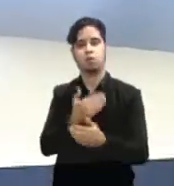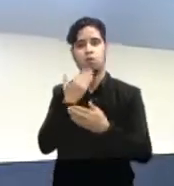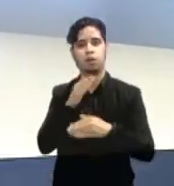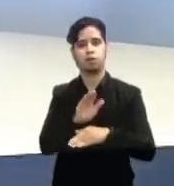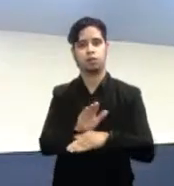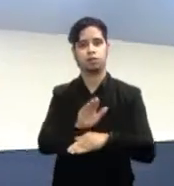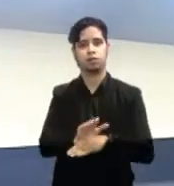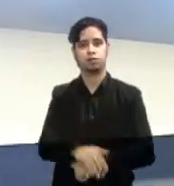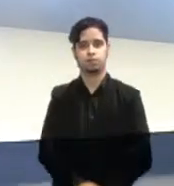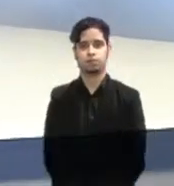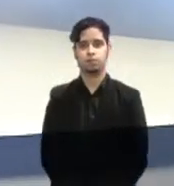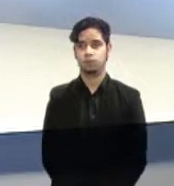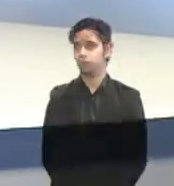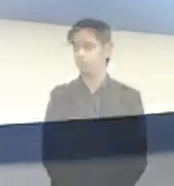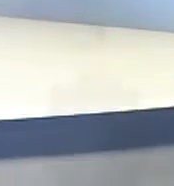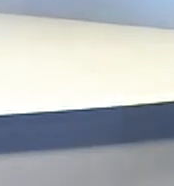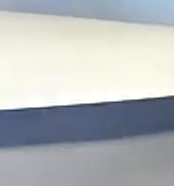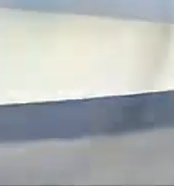tardes.